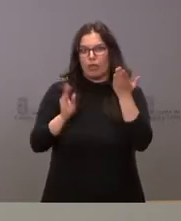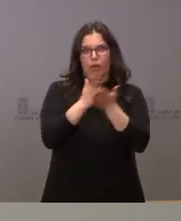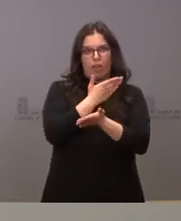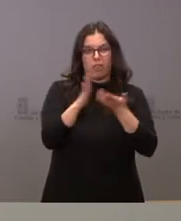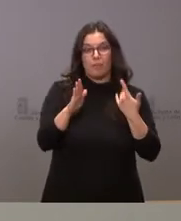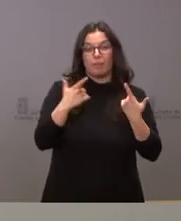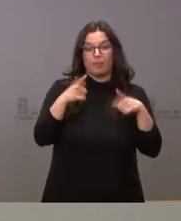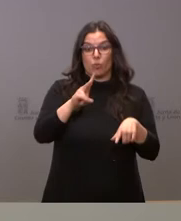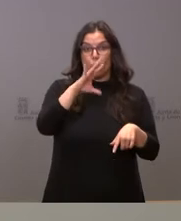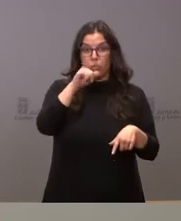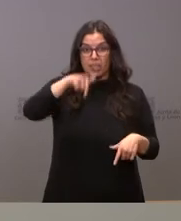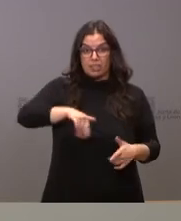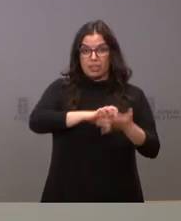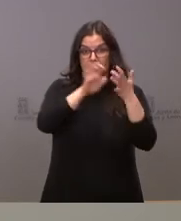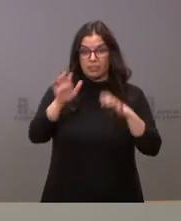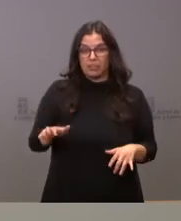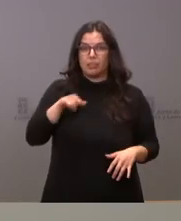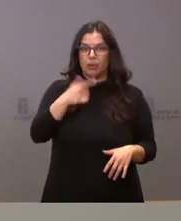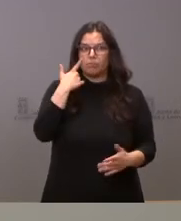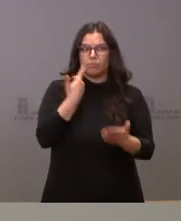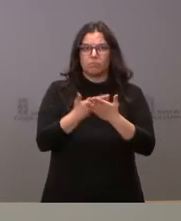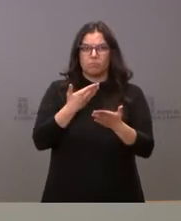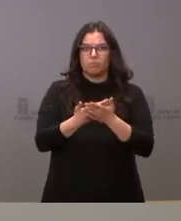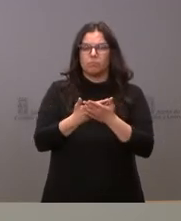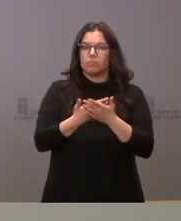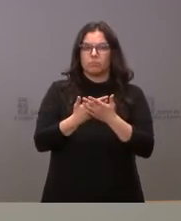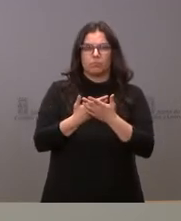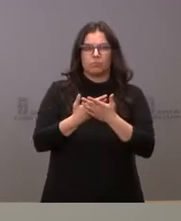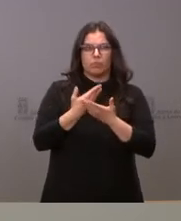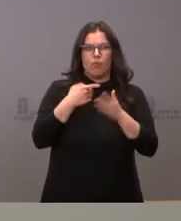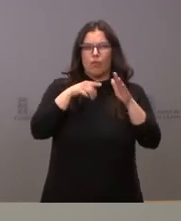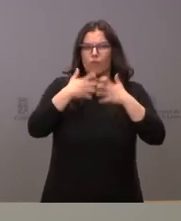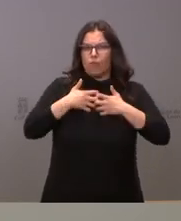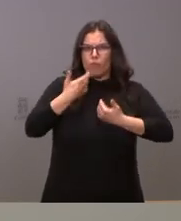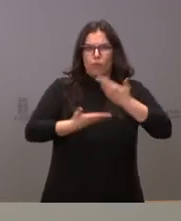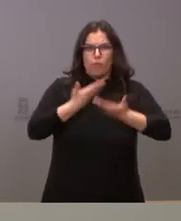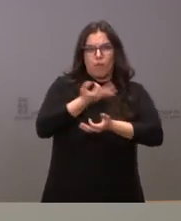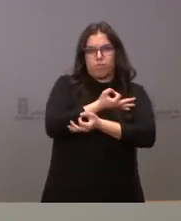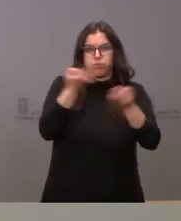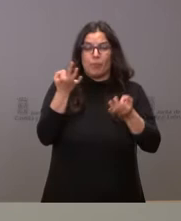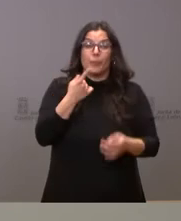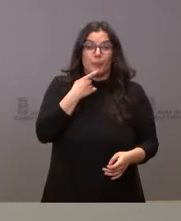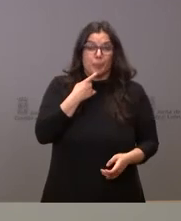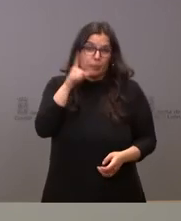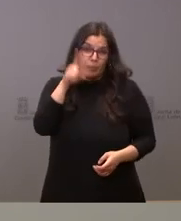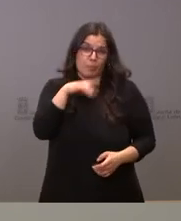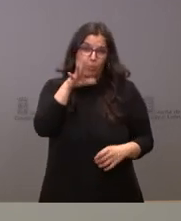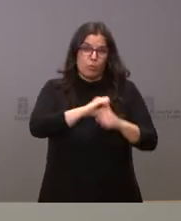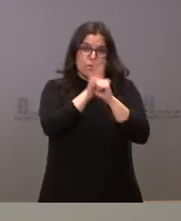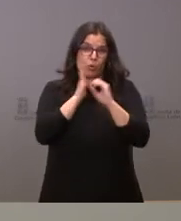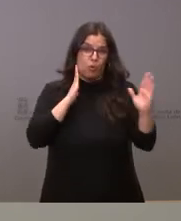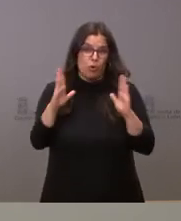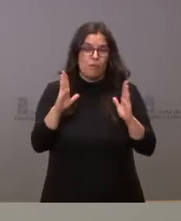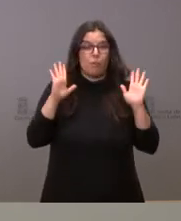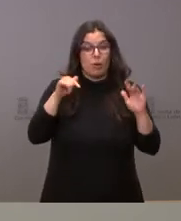UCIs en nuestra comunidad autónoma han mostrado un comportamiento extraordinario. No es centro de dificultades durante el periodo de pandemia y